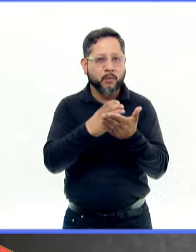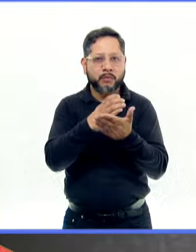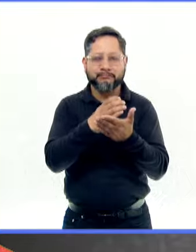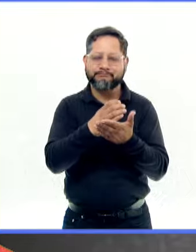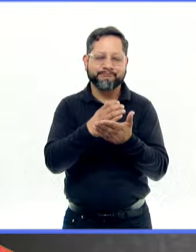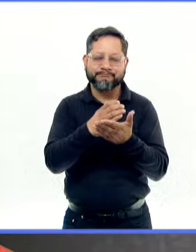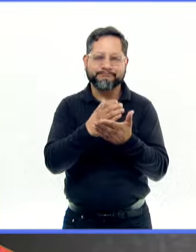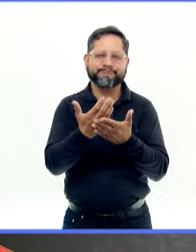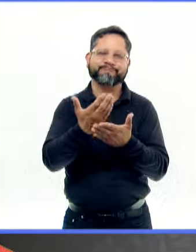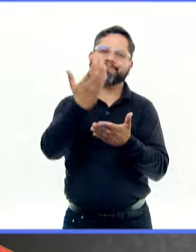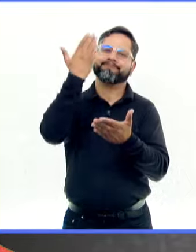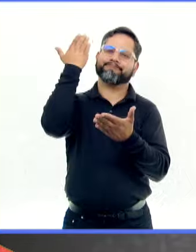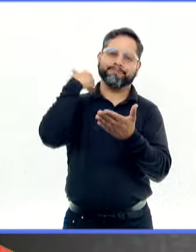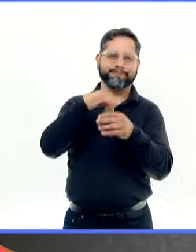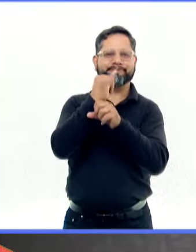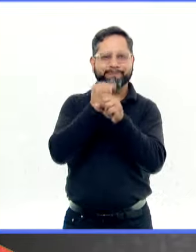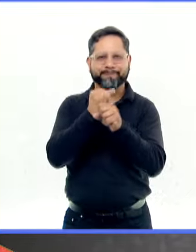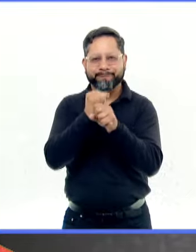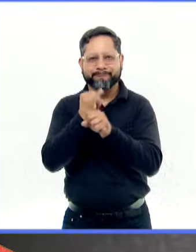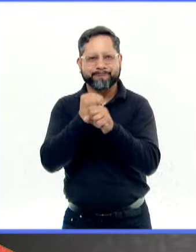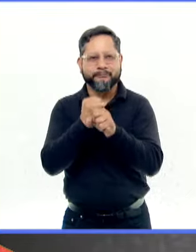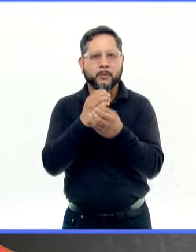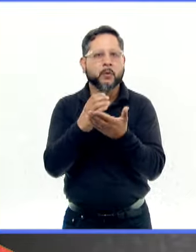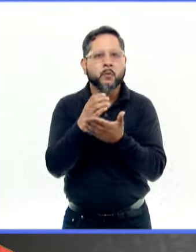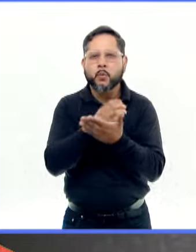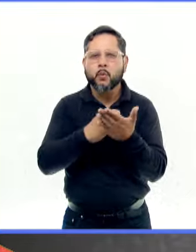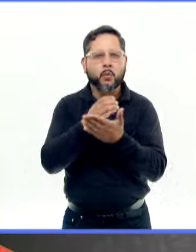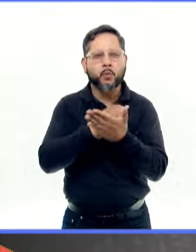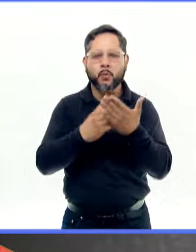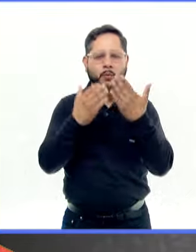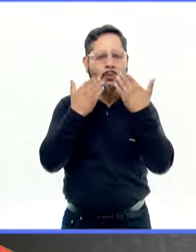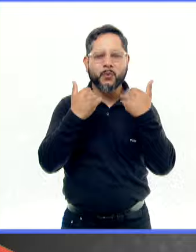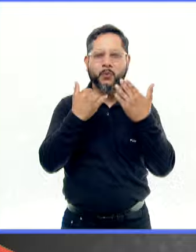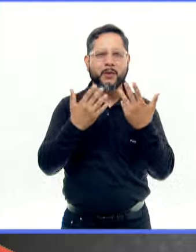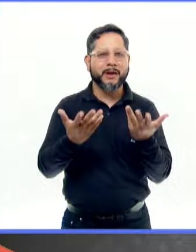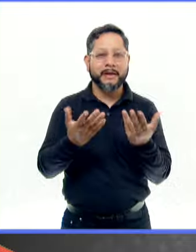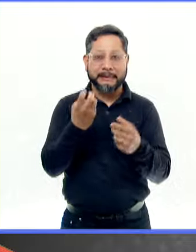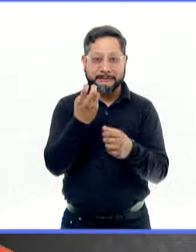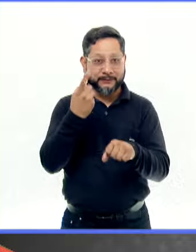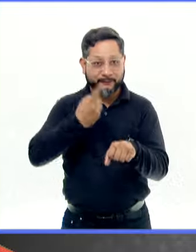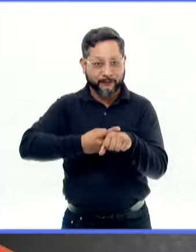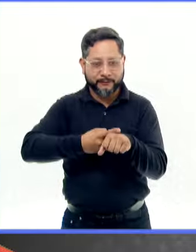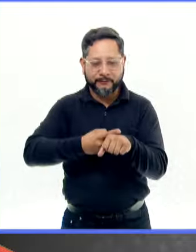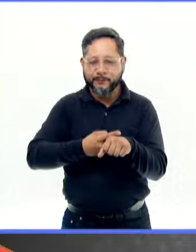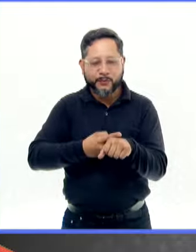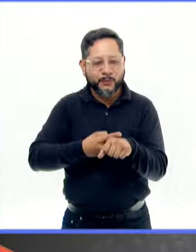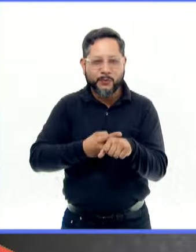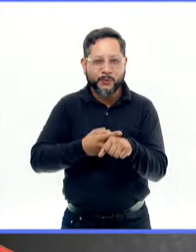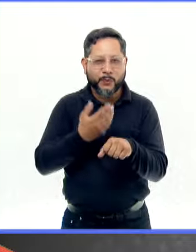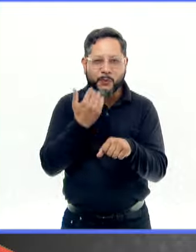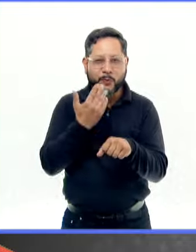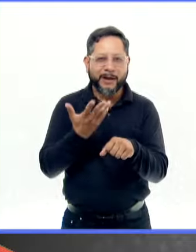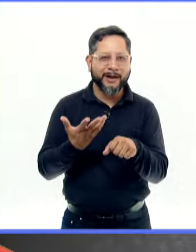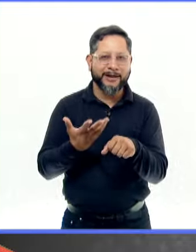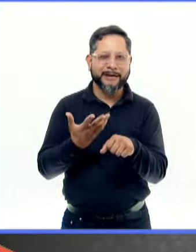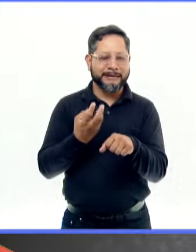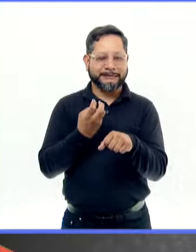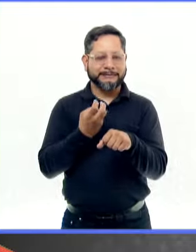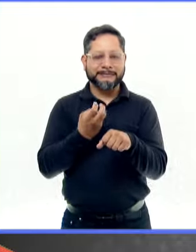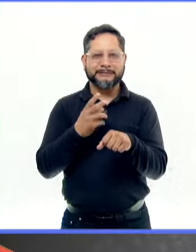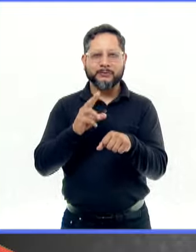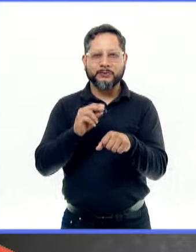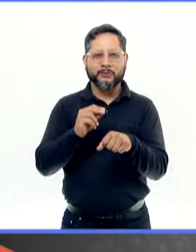desde las investigaciones que no tienen ese mecanismo de curar, porque no tenemos, no es una enfermedad y no tiene un punto central de cura.